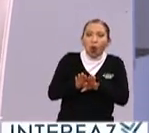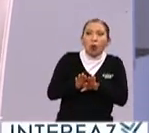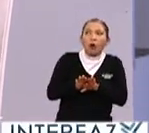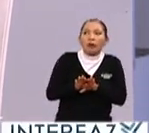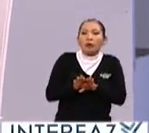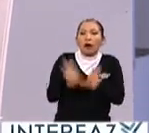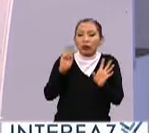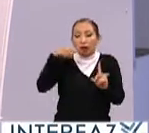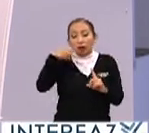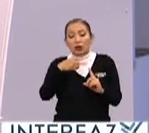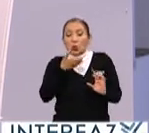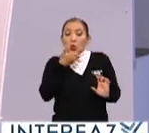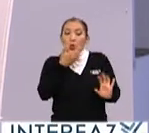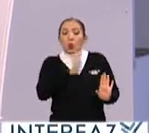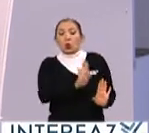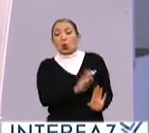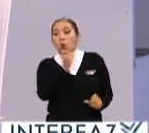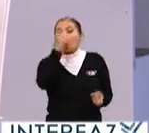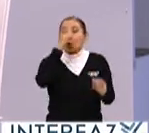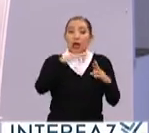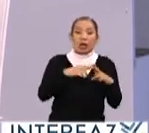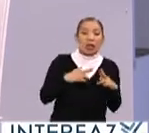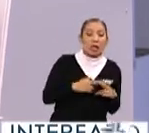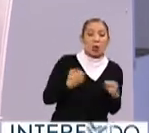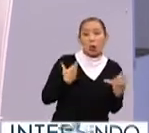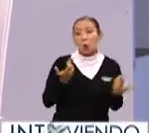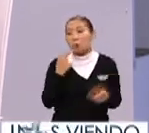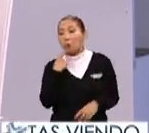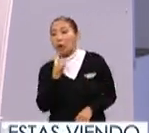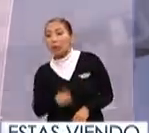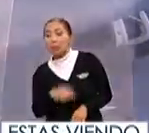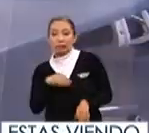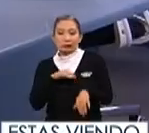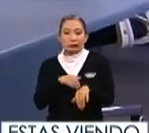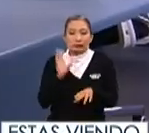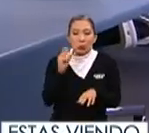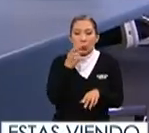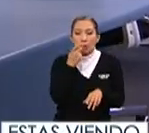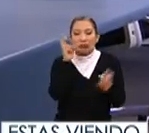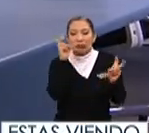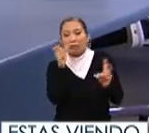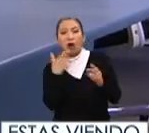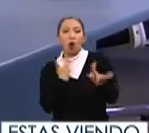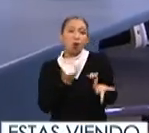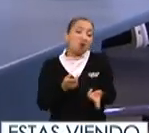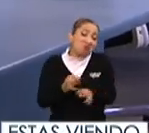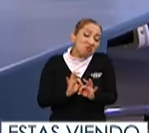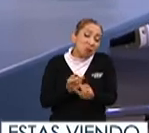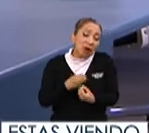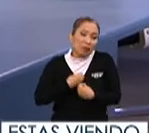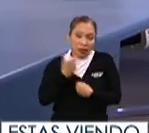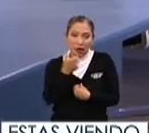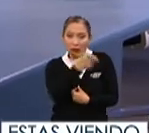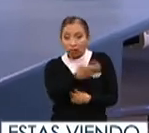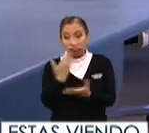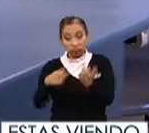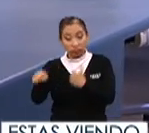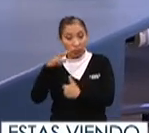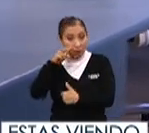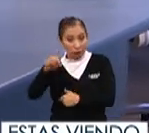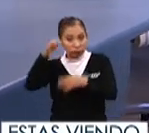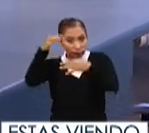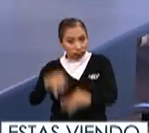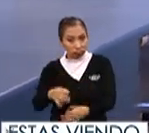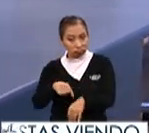a la visión conservadora de algunas religiones o de algunos estilos de vida, sin embargo, pues ahí está un caso de éxito muy